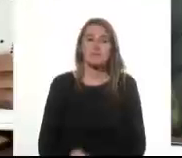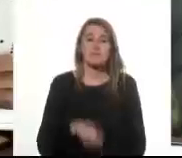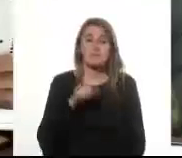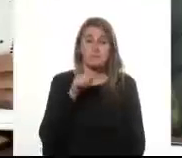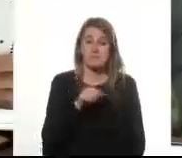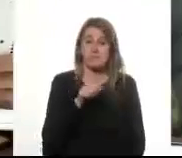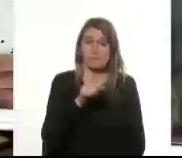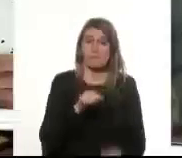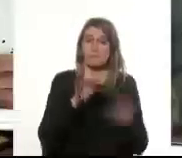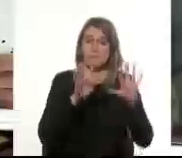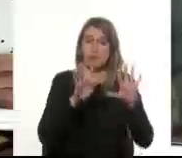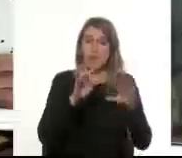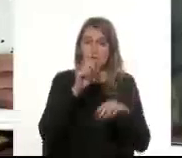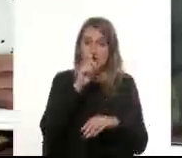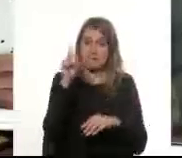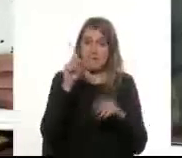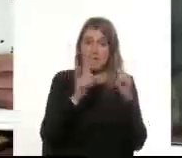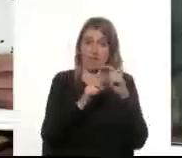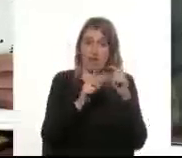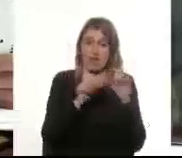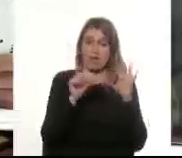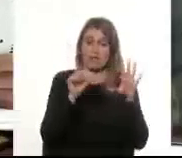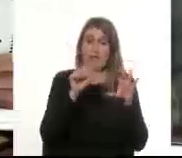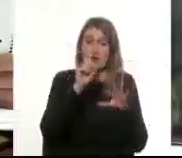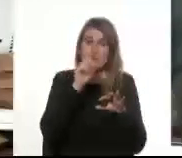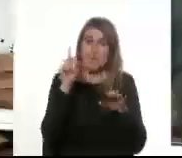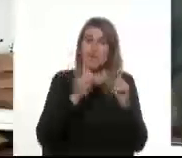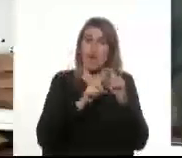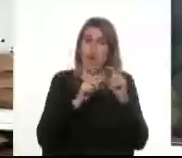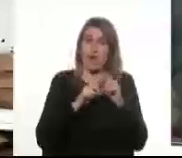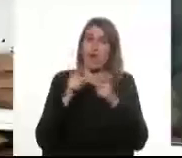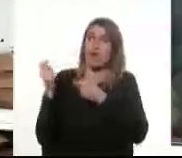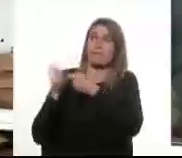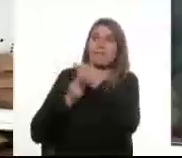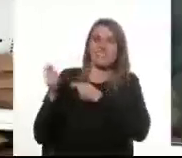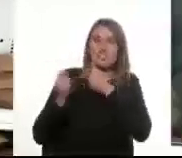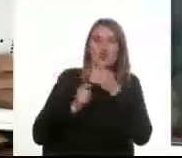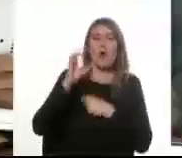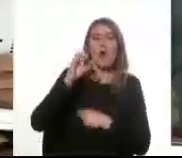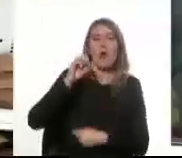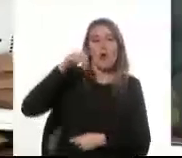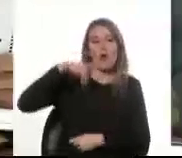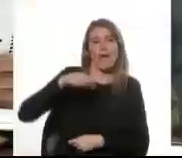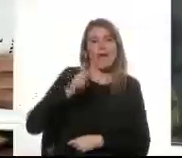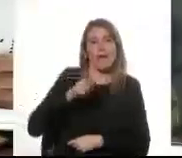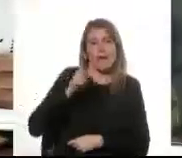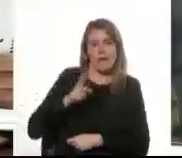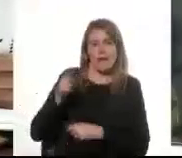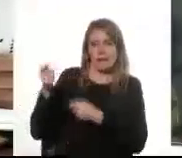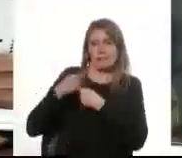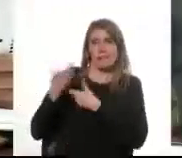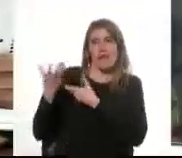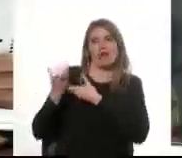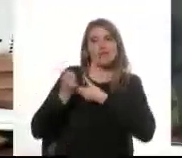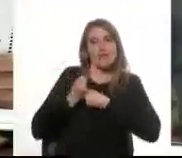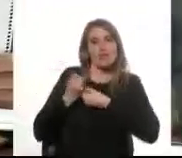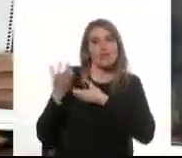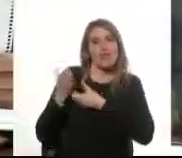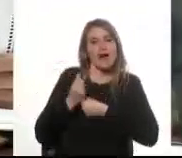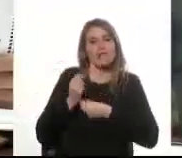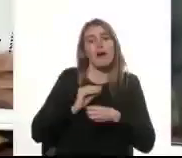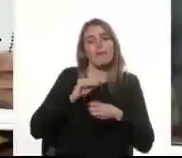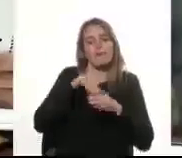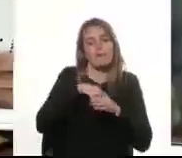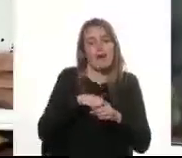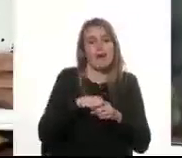Esos 9.000 dólares, 6.000 dólares lo prestó una ONG que funcionaba en conventuales para ayudarle a la reinserción